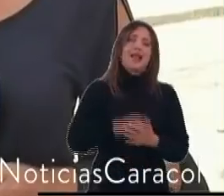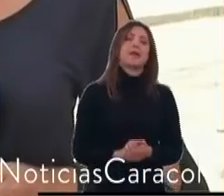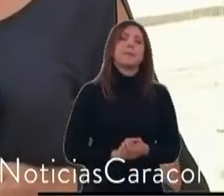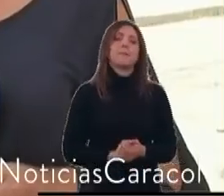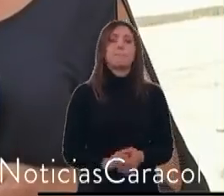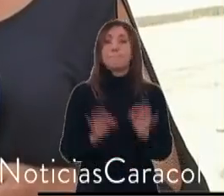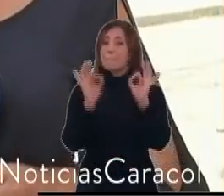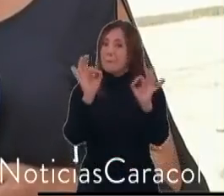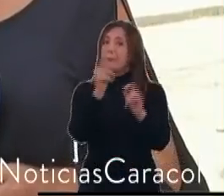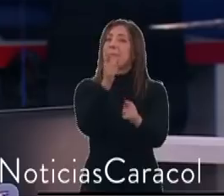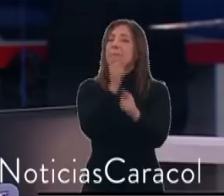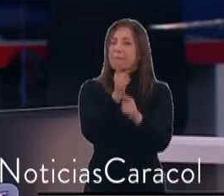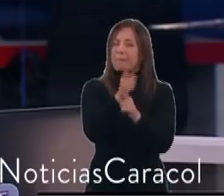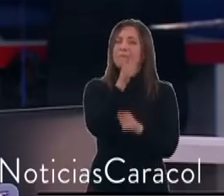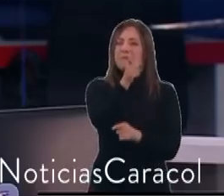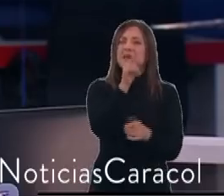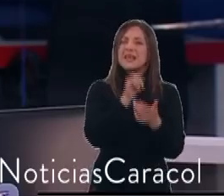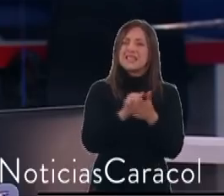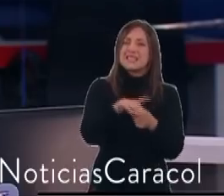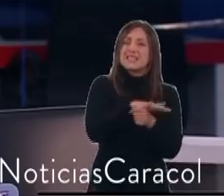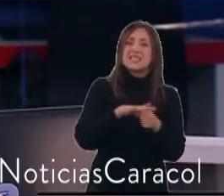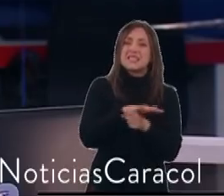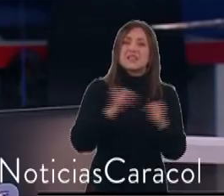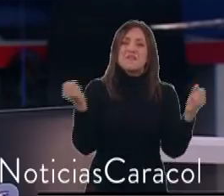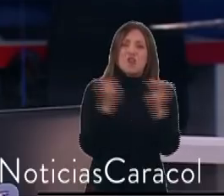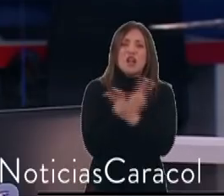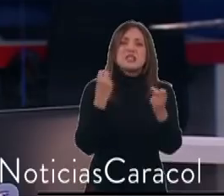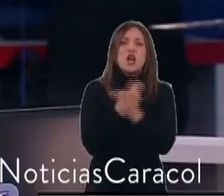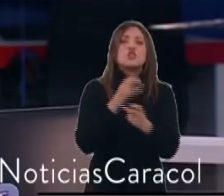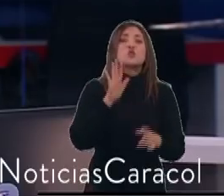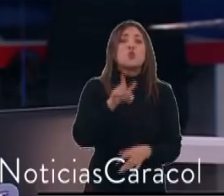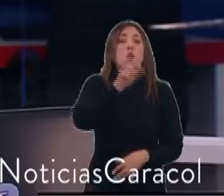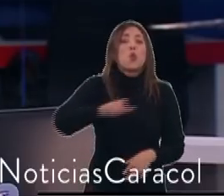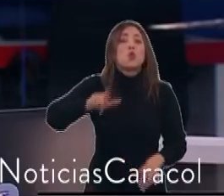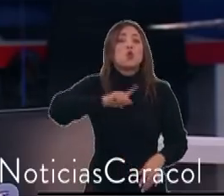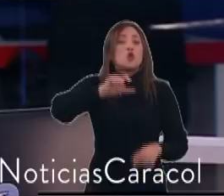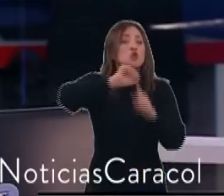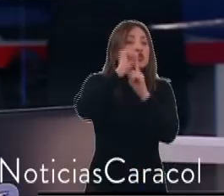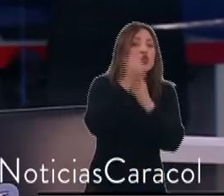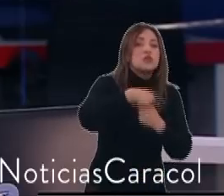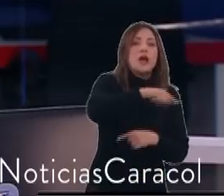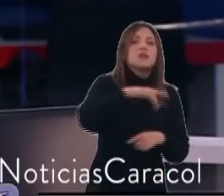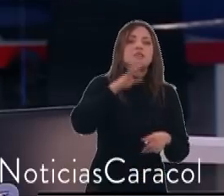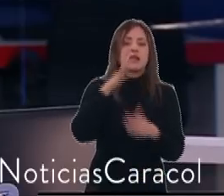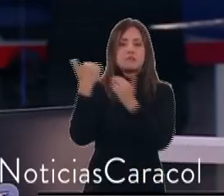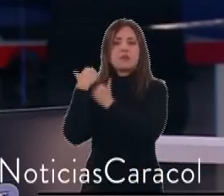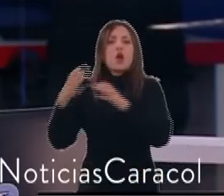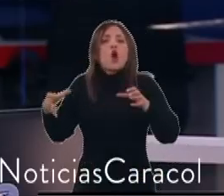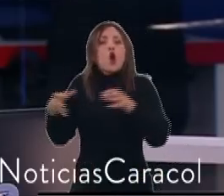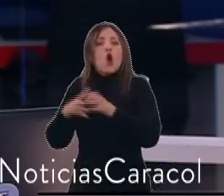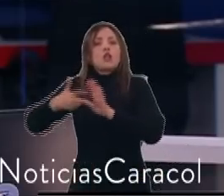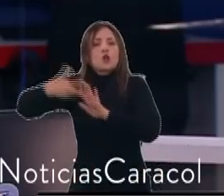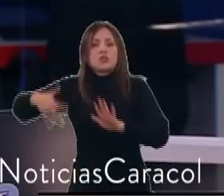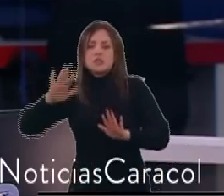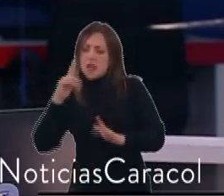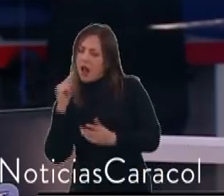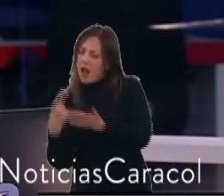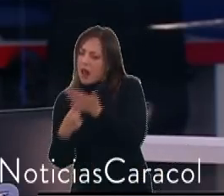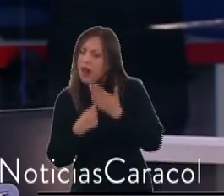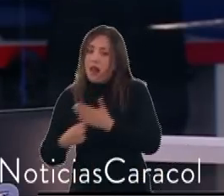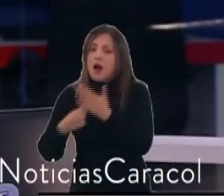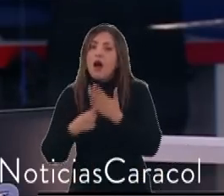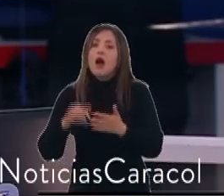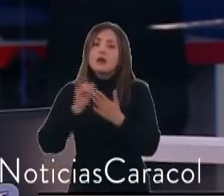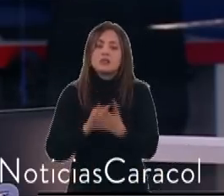Precisamente la situación de violencia contra los líderes sociales fue abordada por la Corte Constitucional. En una audiencia pública, el alto tribunal